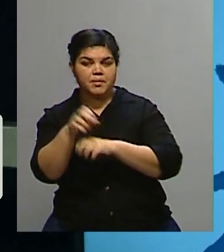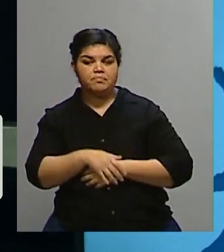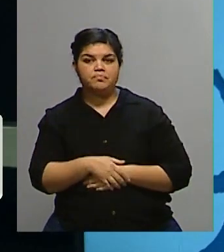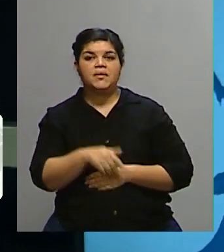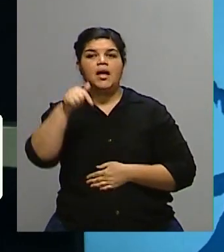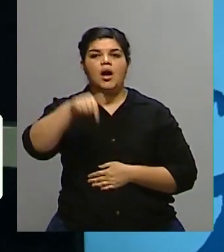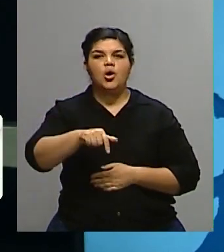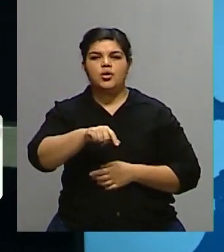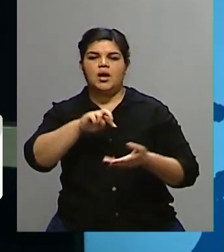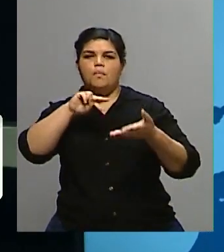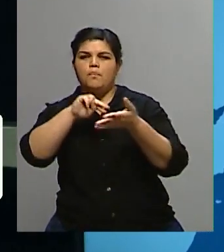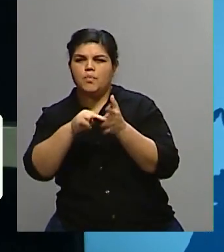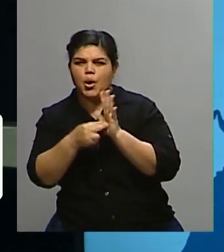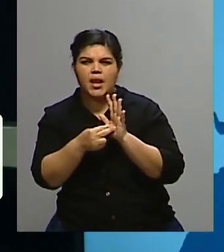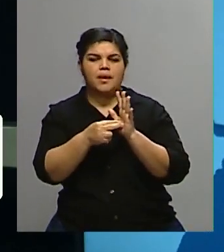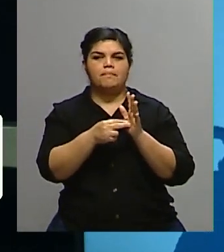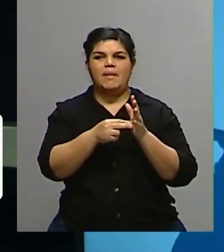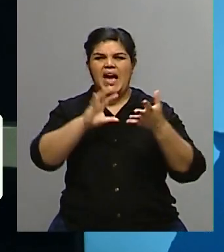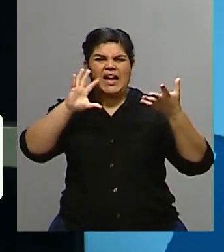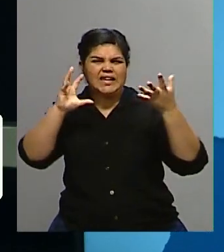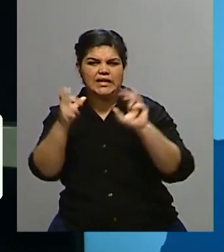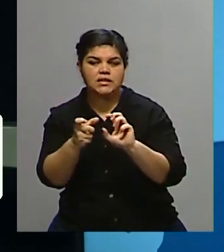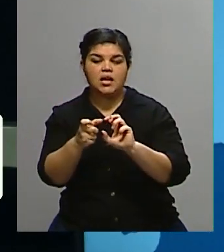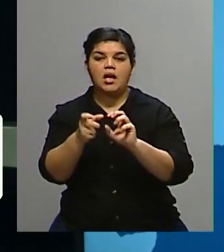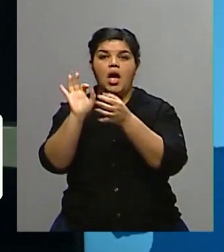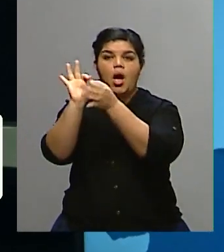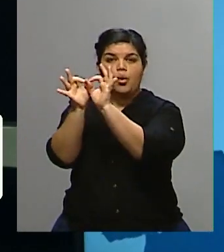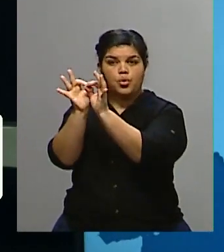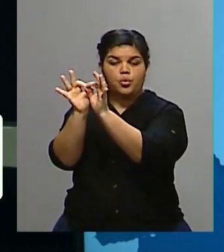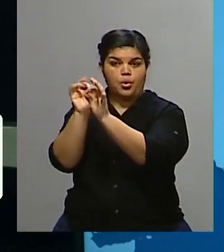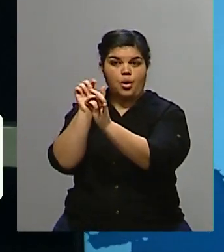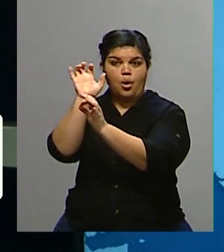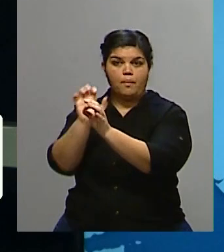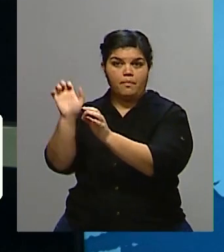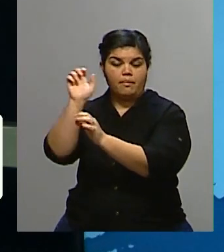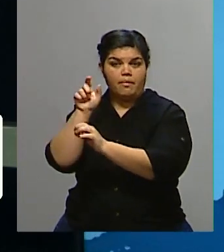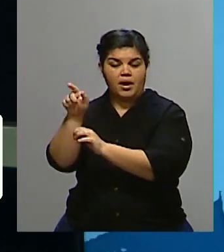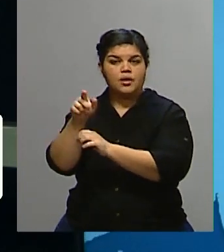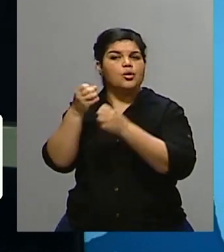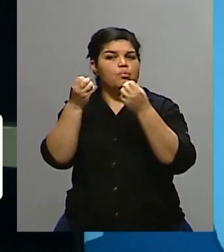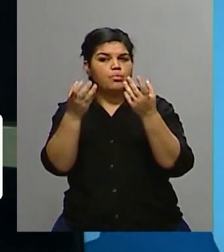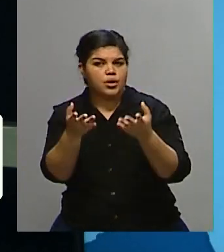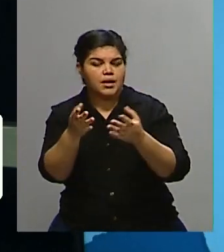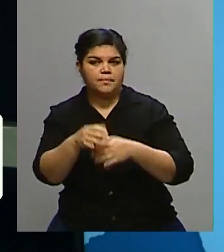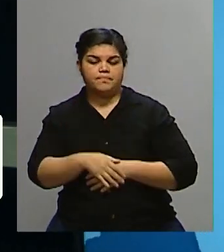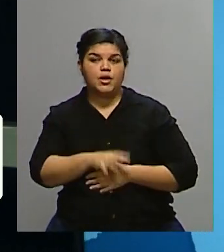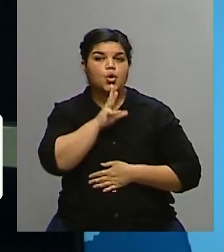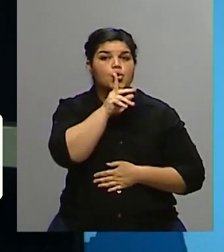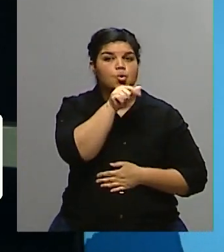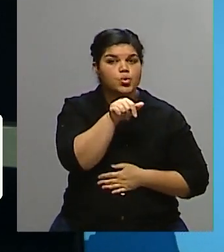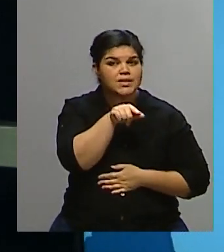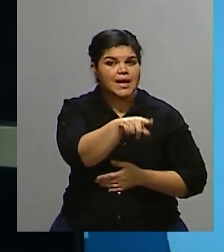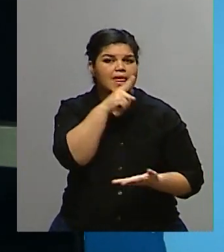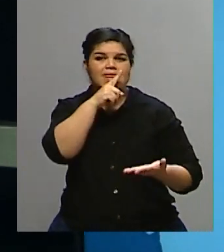de la crisis que hay en Europa a partir de esta decisión justamente de Rusia de